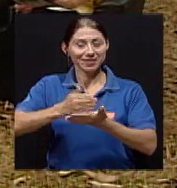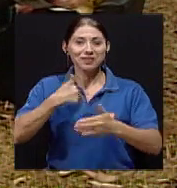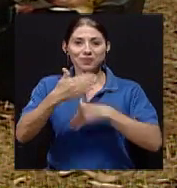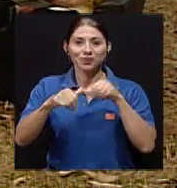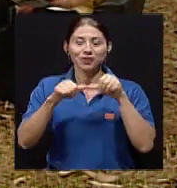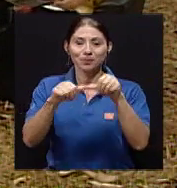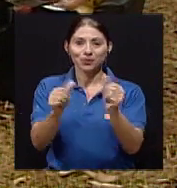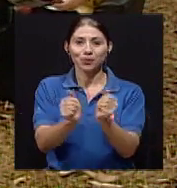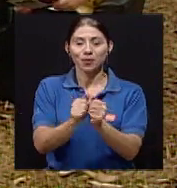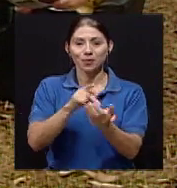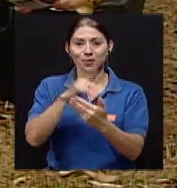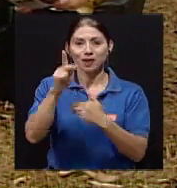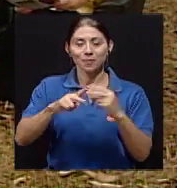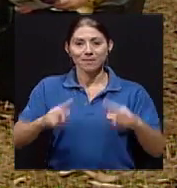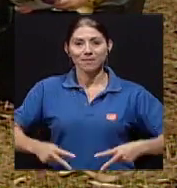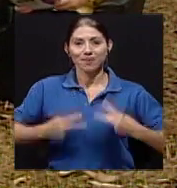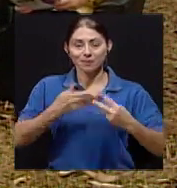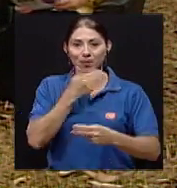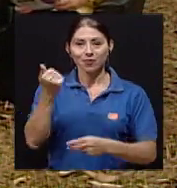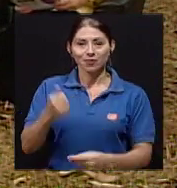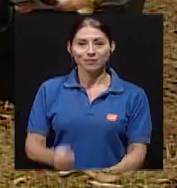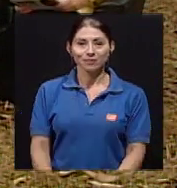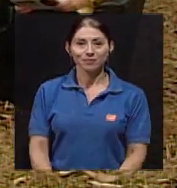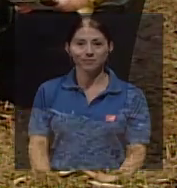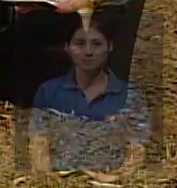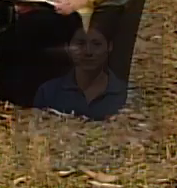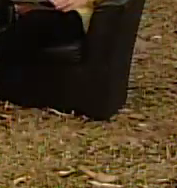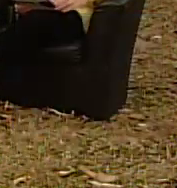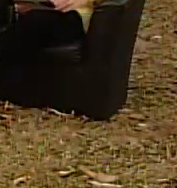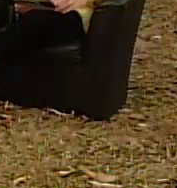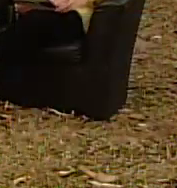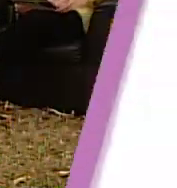ya regresamos con este programa de Vivir Mejor. Gracias.